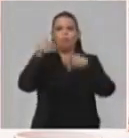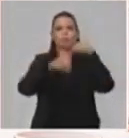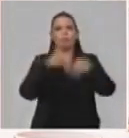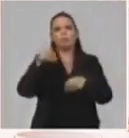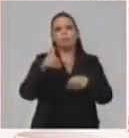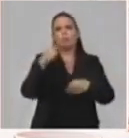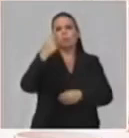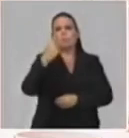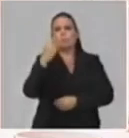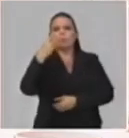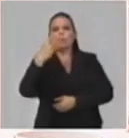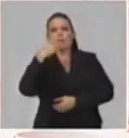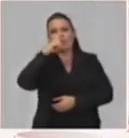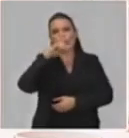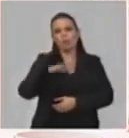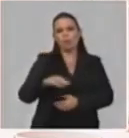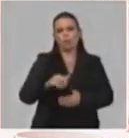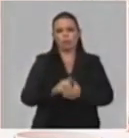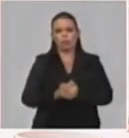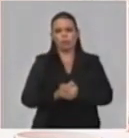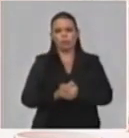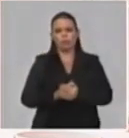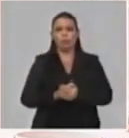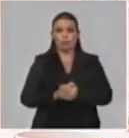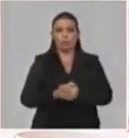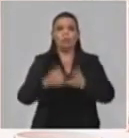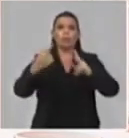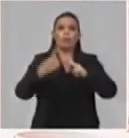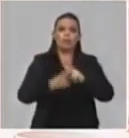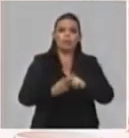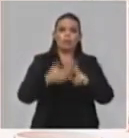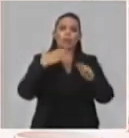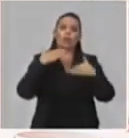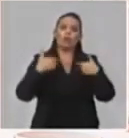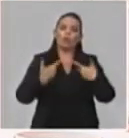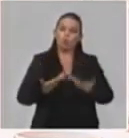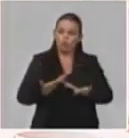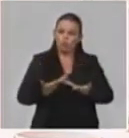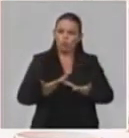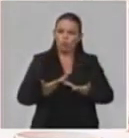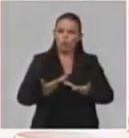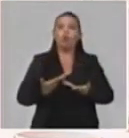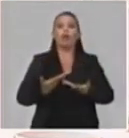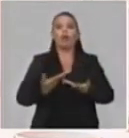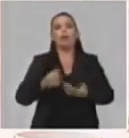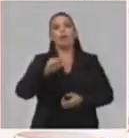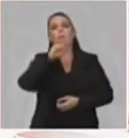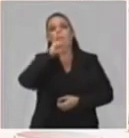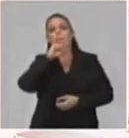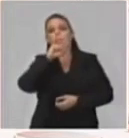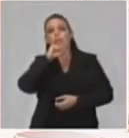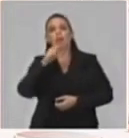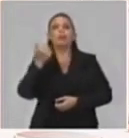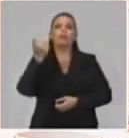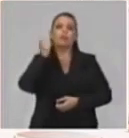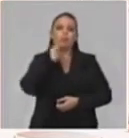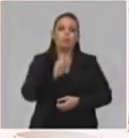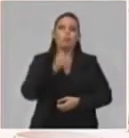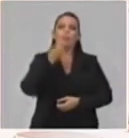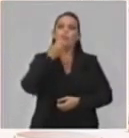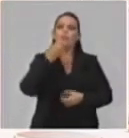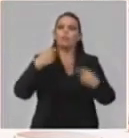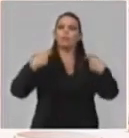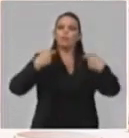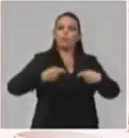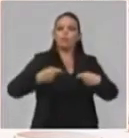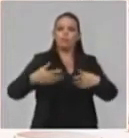partir de incluso la protección salarial que se le aprobó a las madres que tienen niños en círculos infantiles, realmente la asistencia